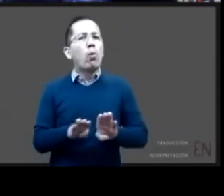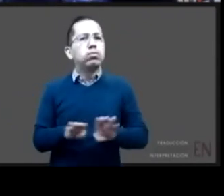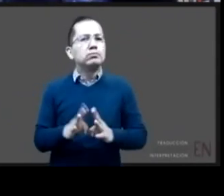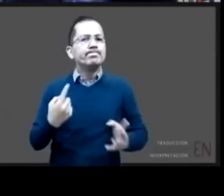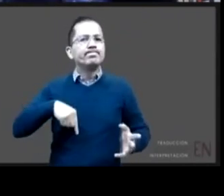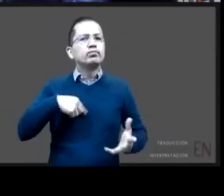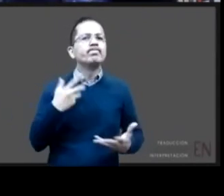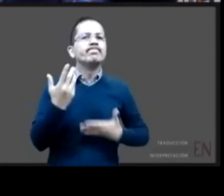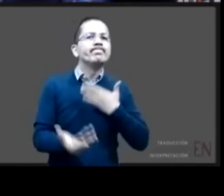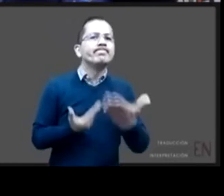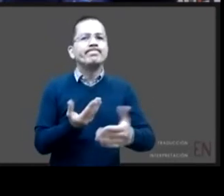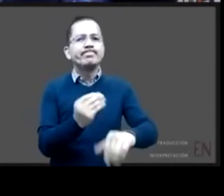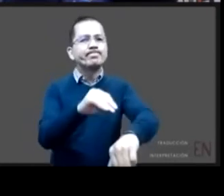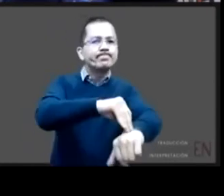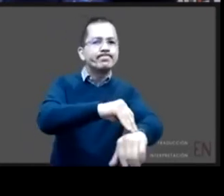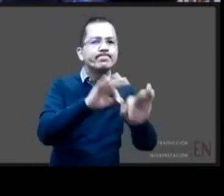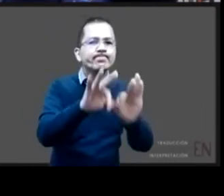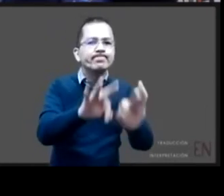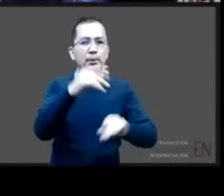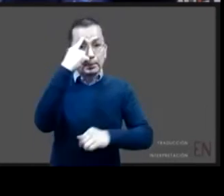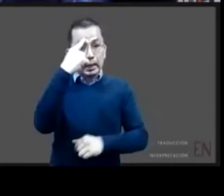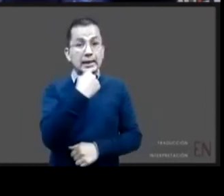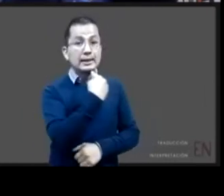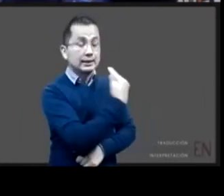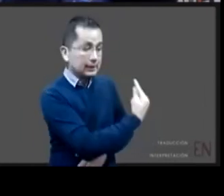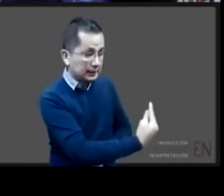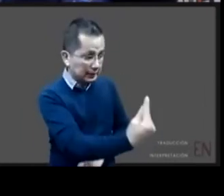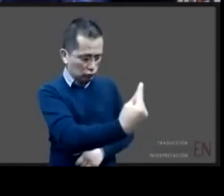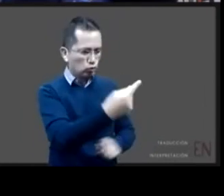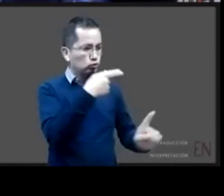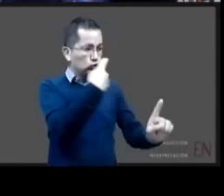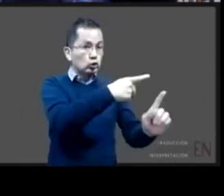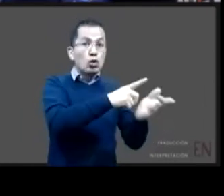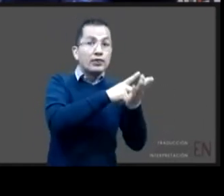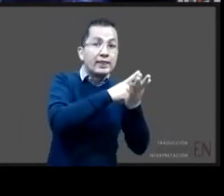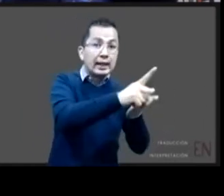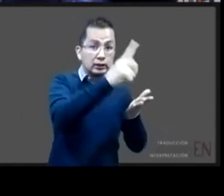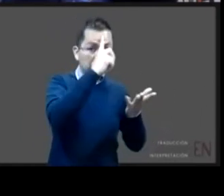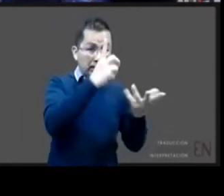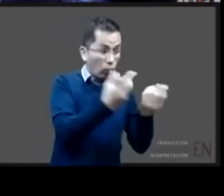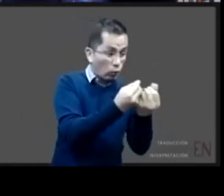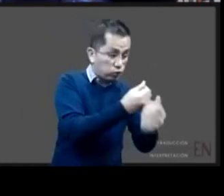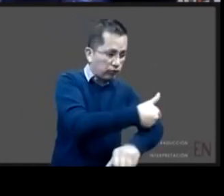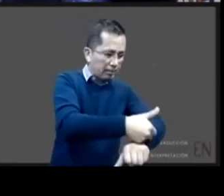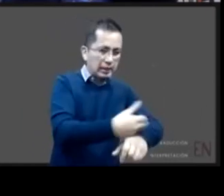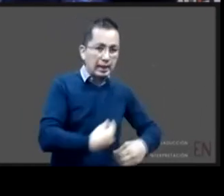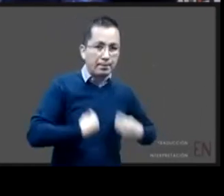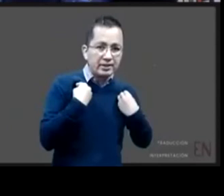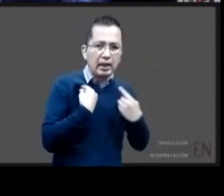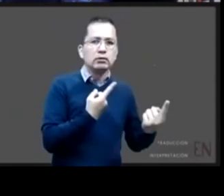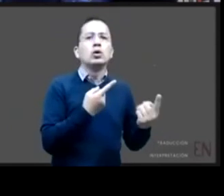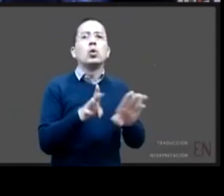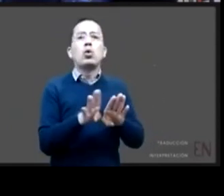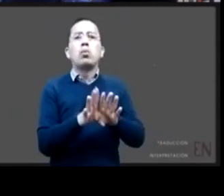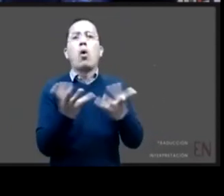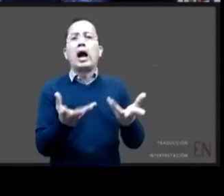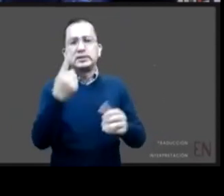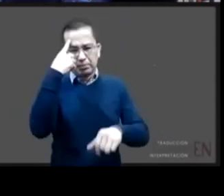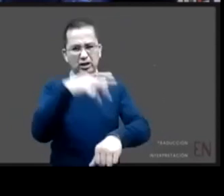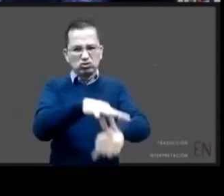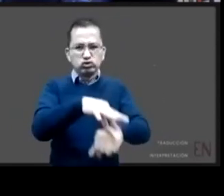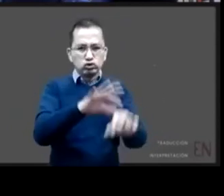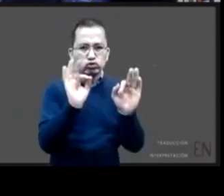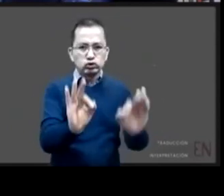adaptarlo para restituir este derecho a vivir en familia? les comento que tuvimos la fortuna de conocer a la